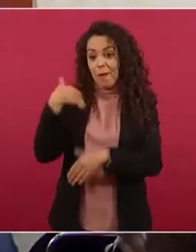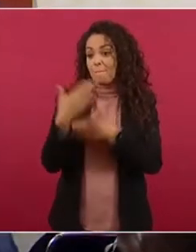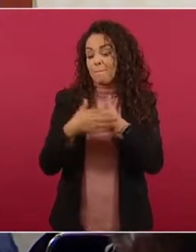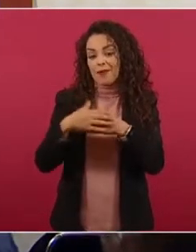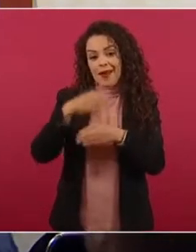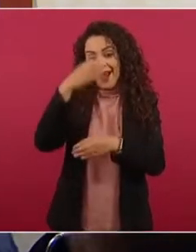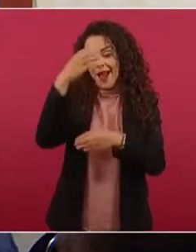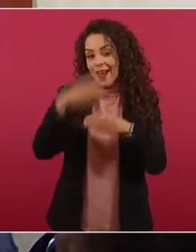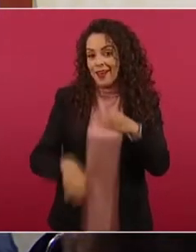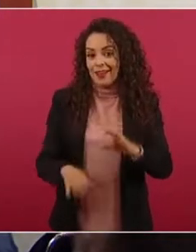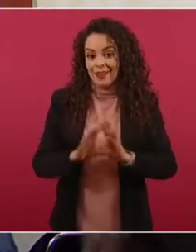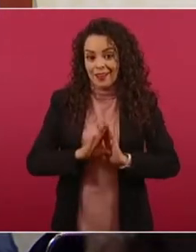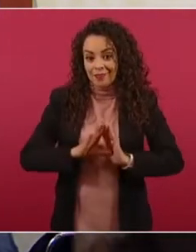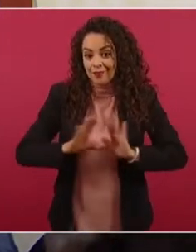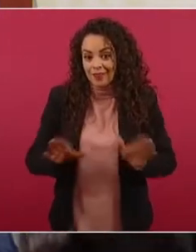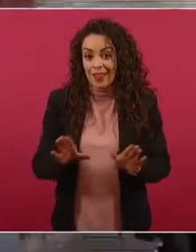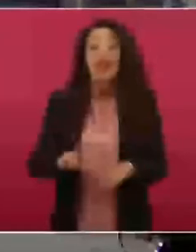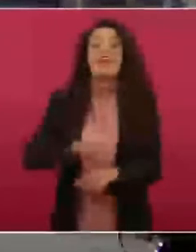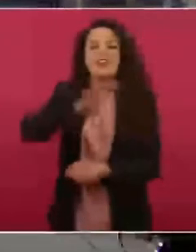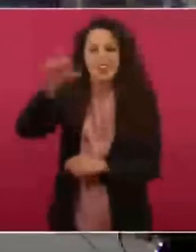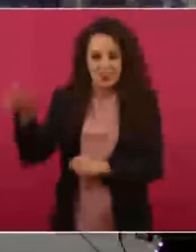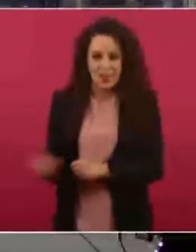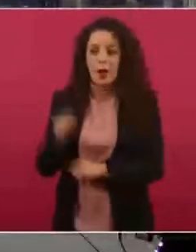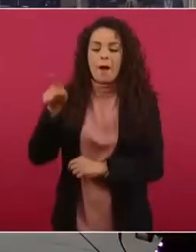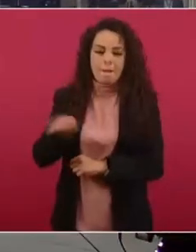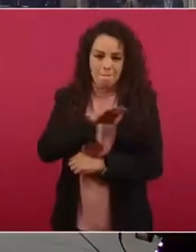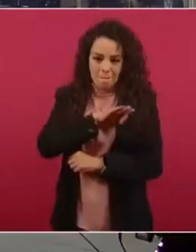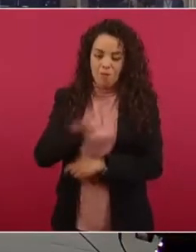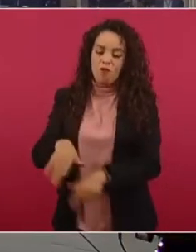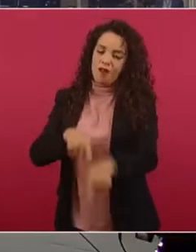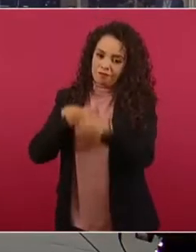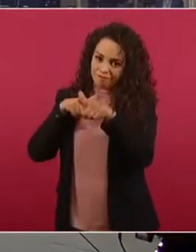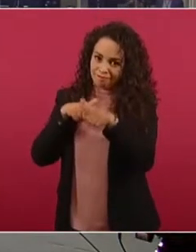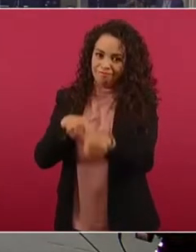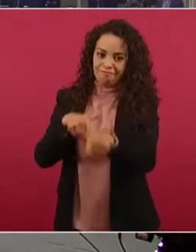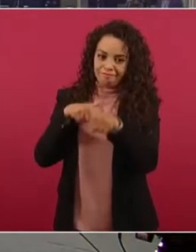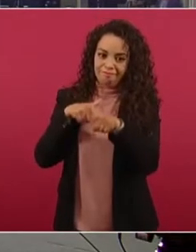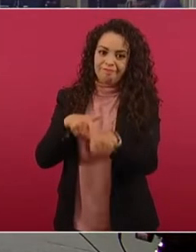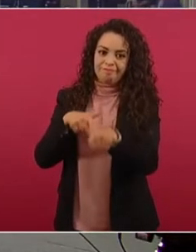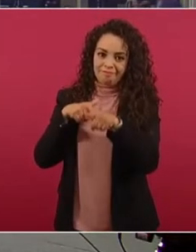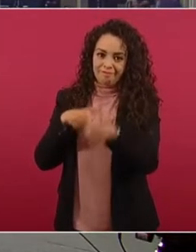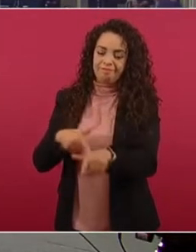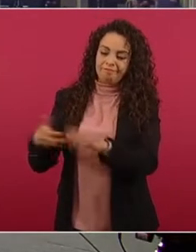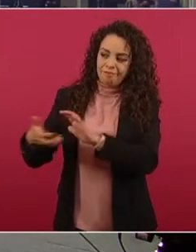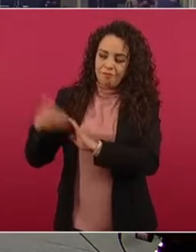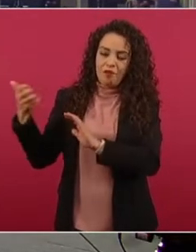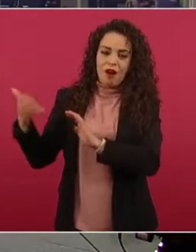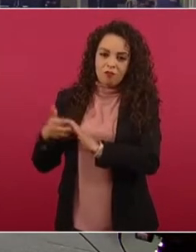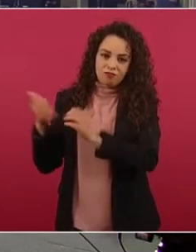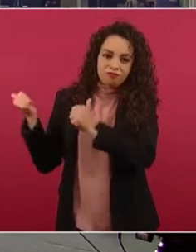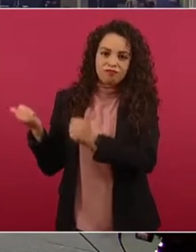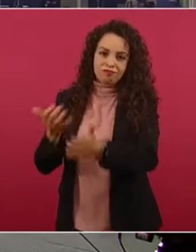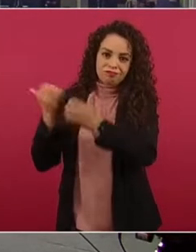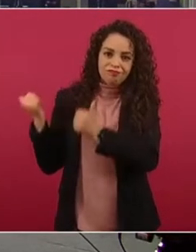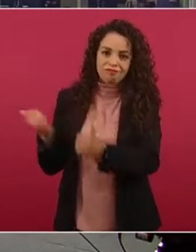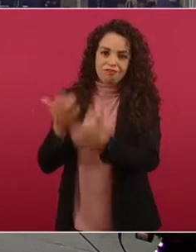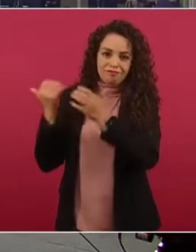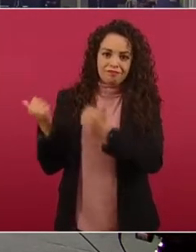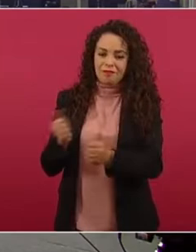y que entonces sí. van a poder seguir con lo mismo